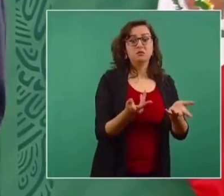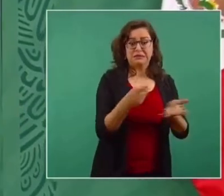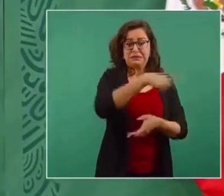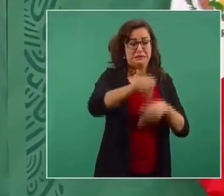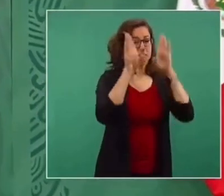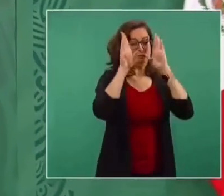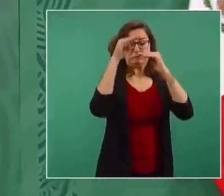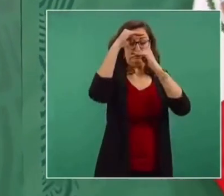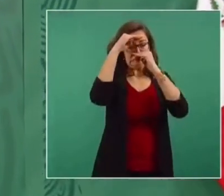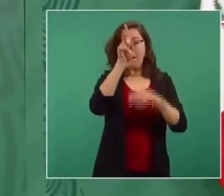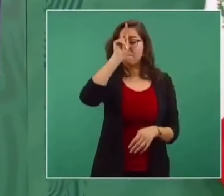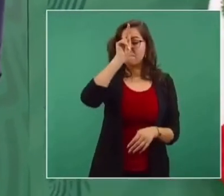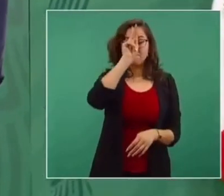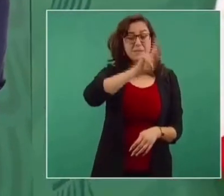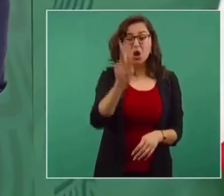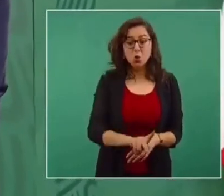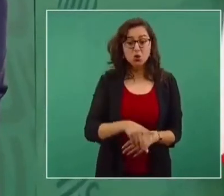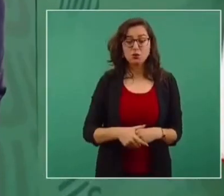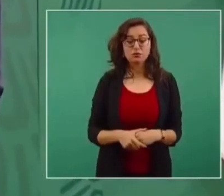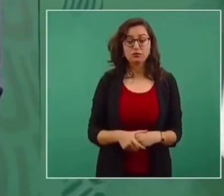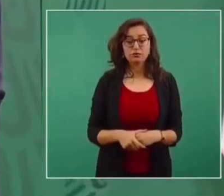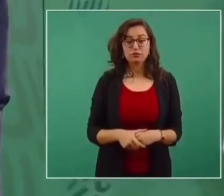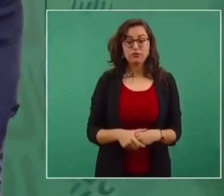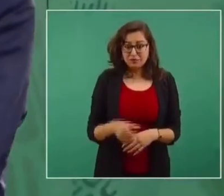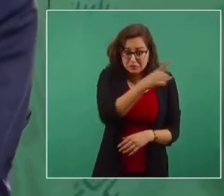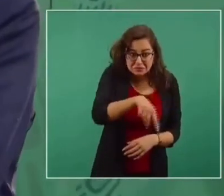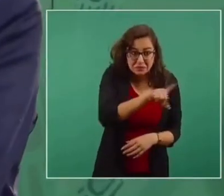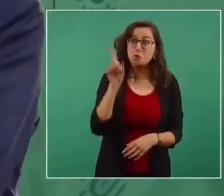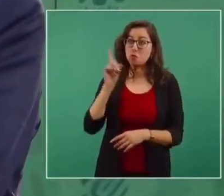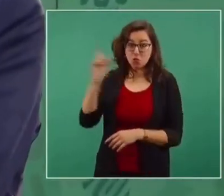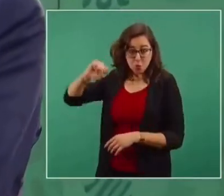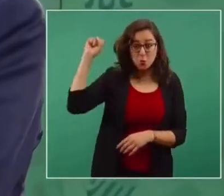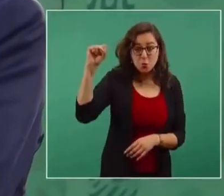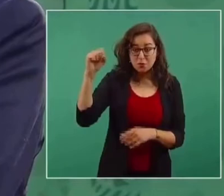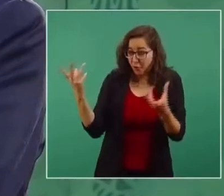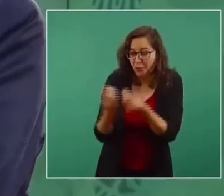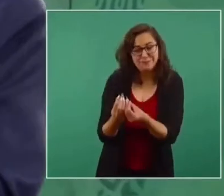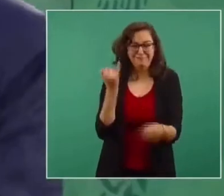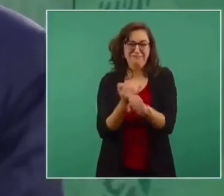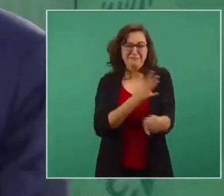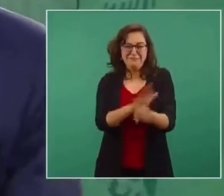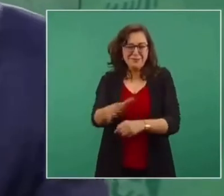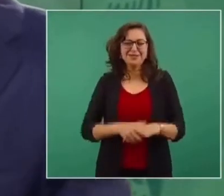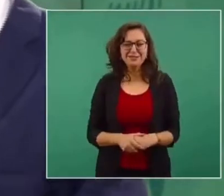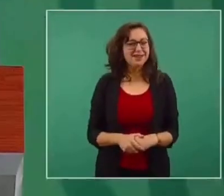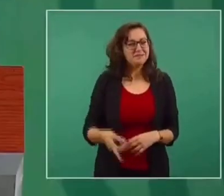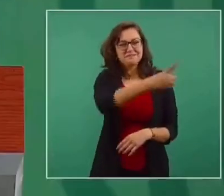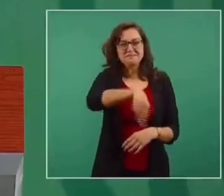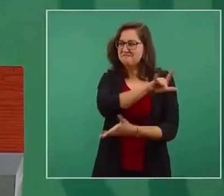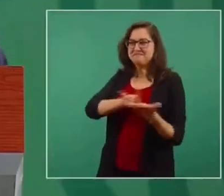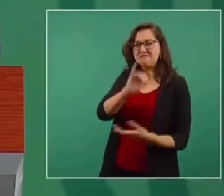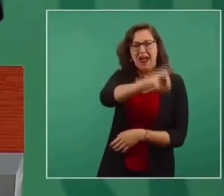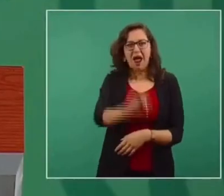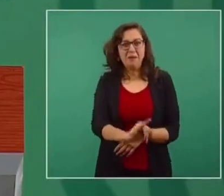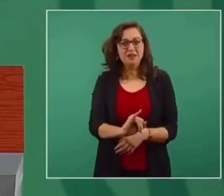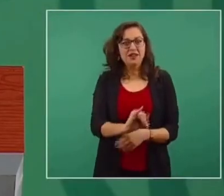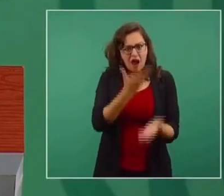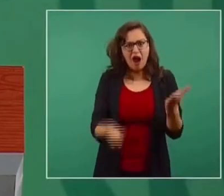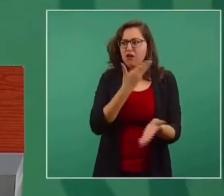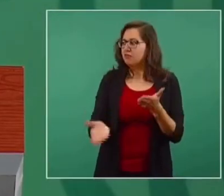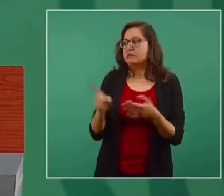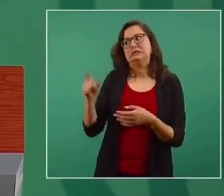que no pueden ser del movimiento feminista, se montan en esta y en cualquier